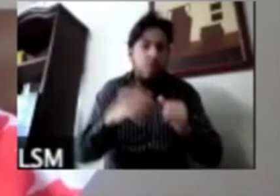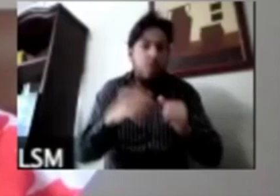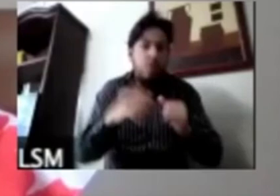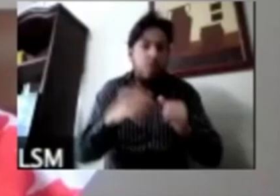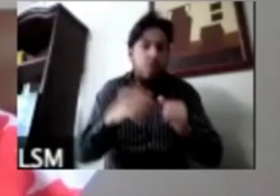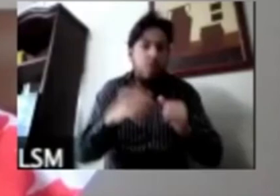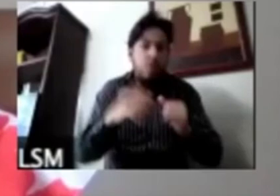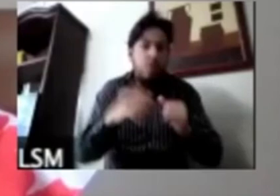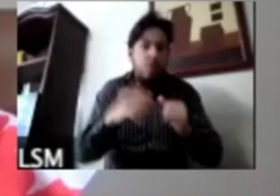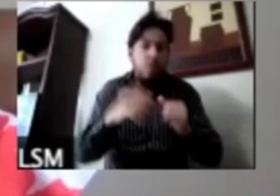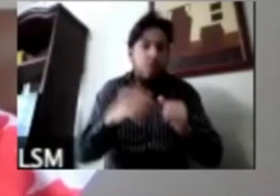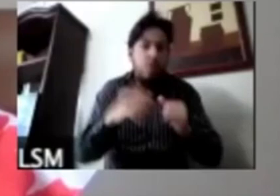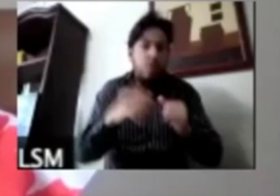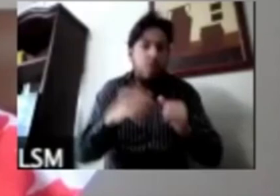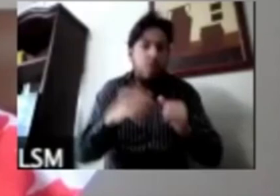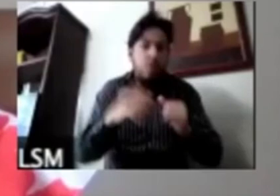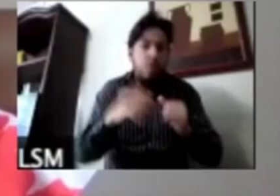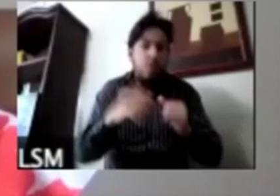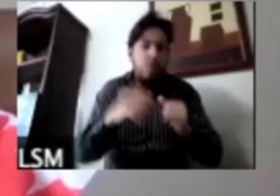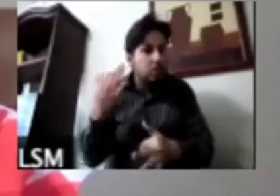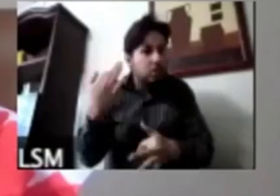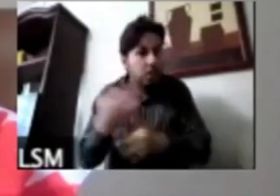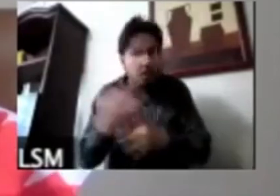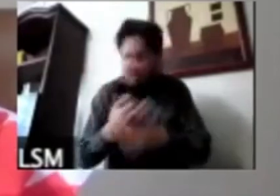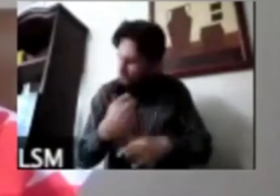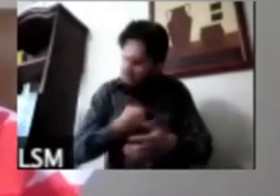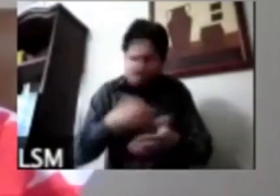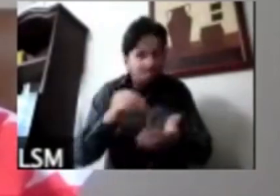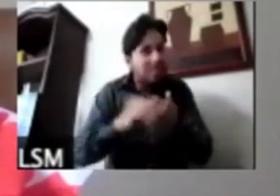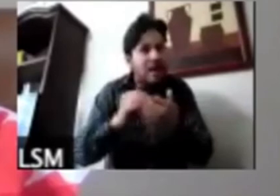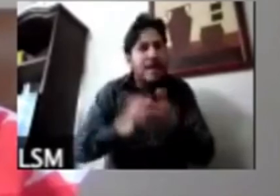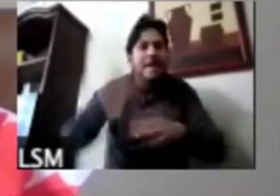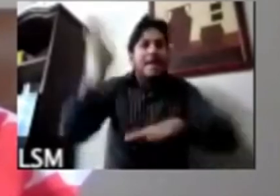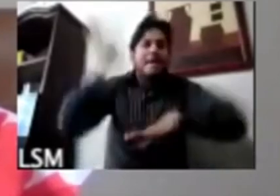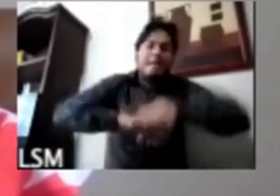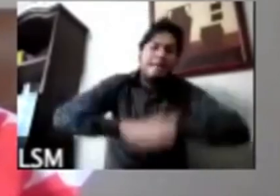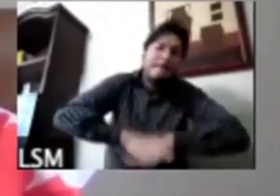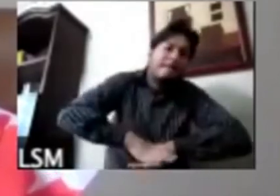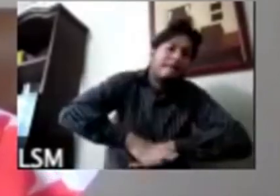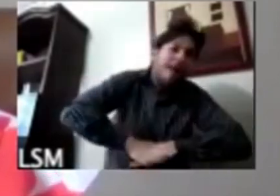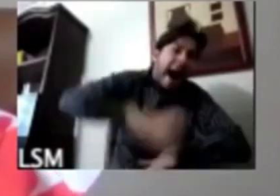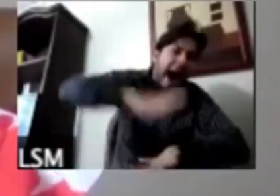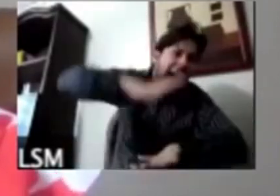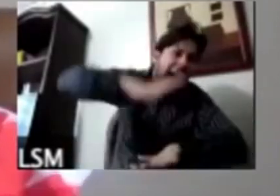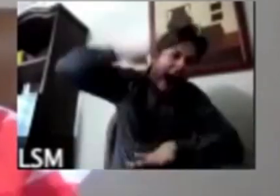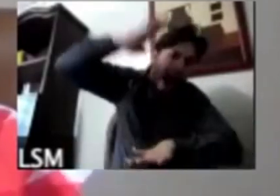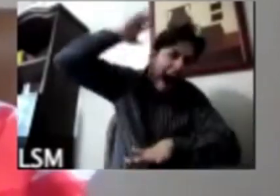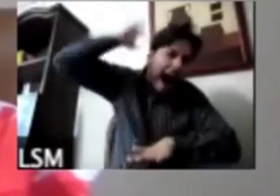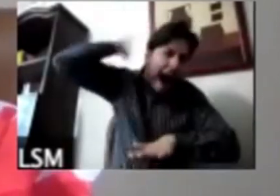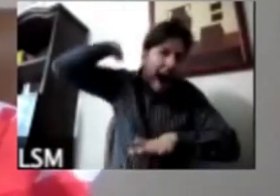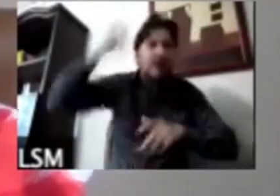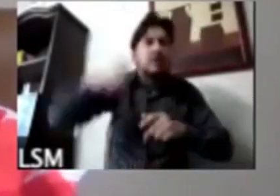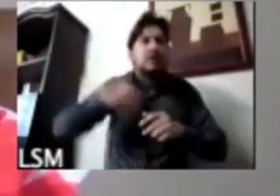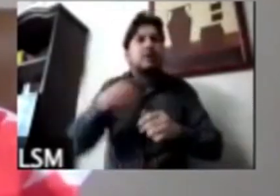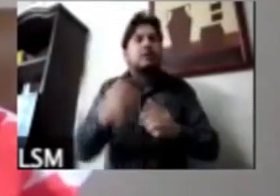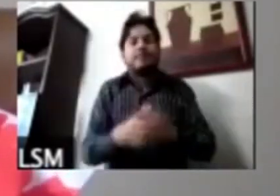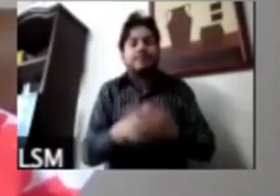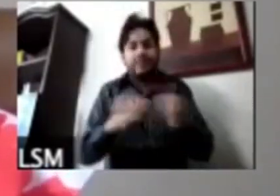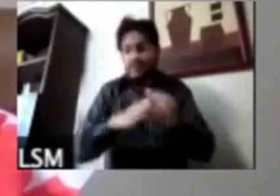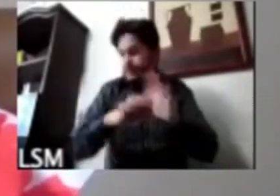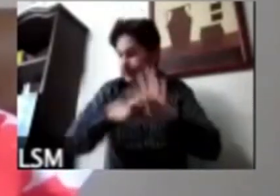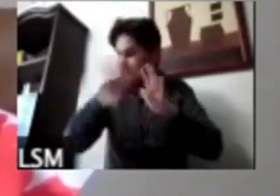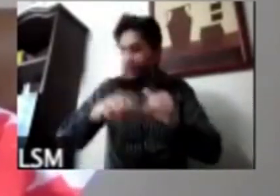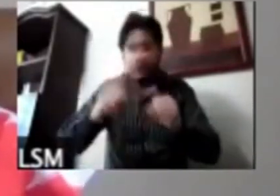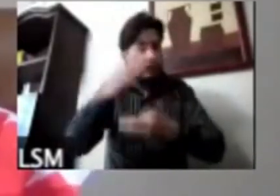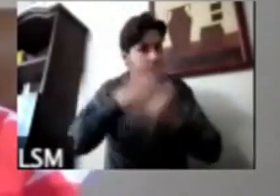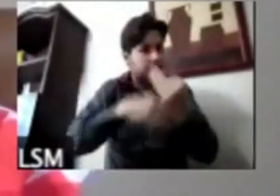teníamos ya una desigualdad rampante ahora esa desigualdad todavía se va a exacerbar y se va a exacerbar en todos los temas como estamos